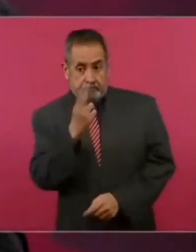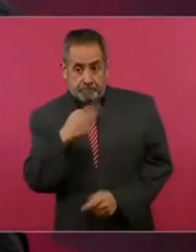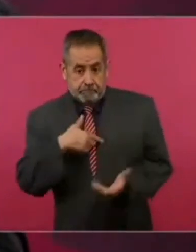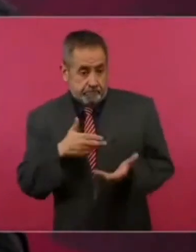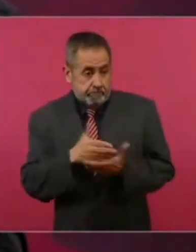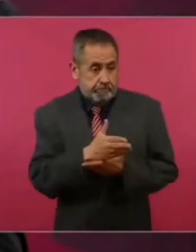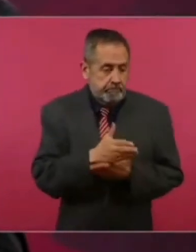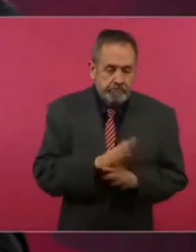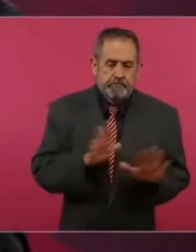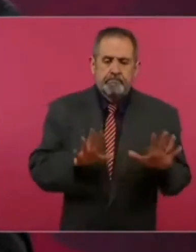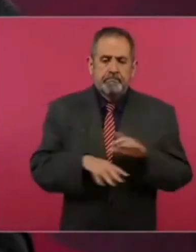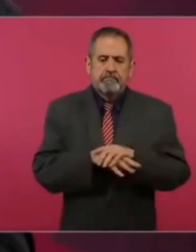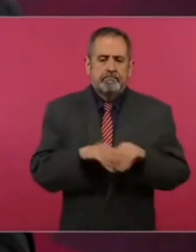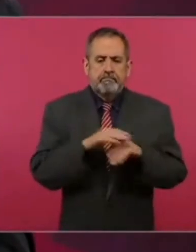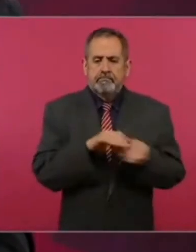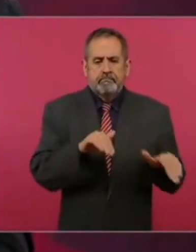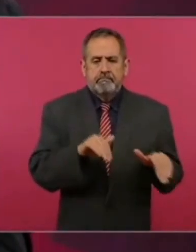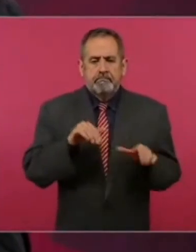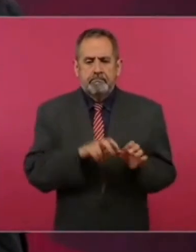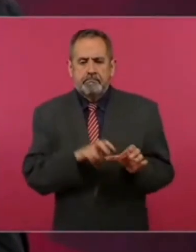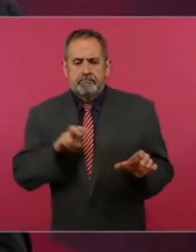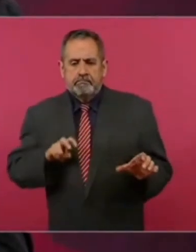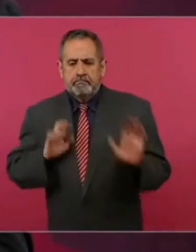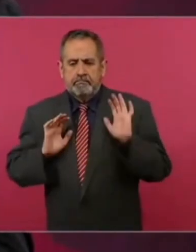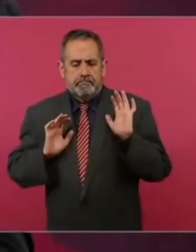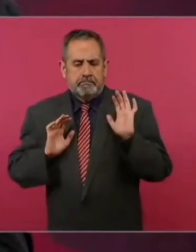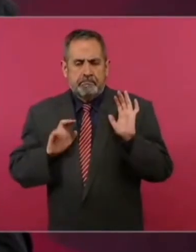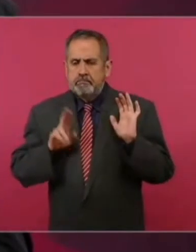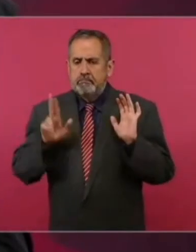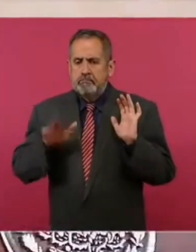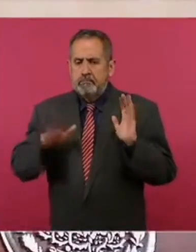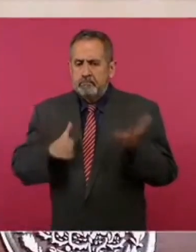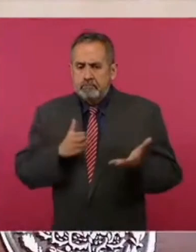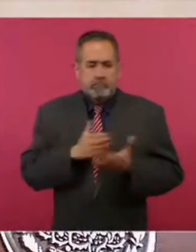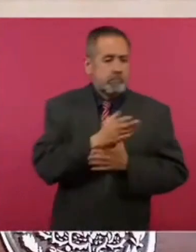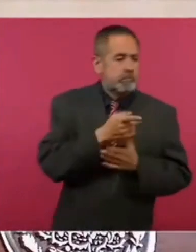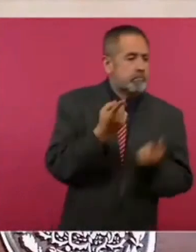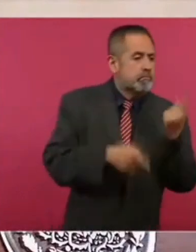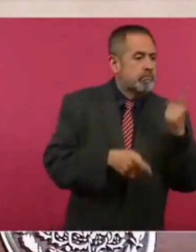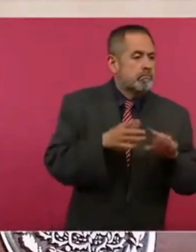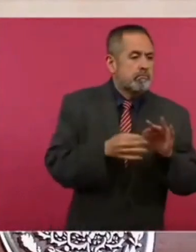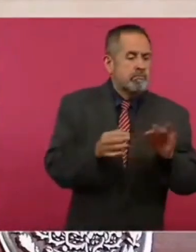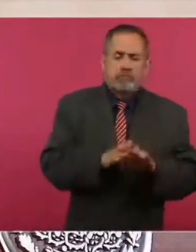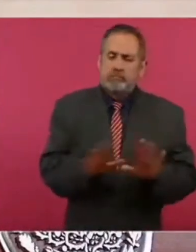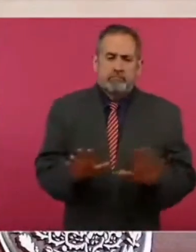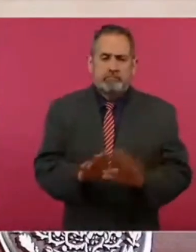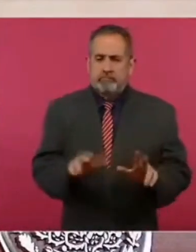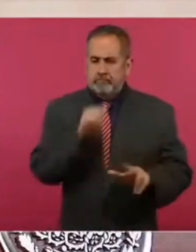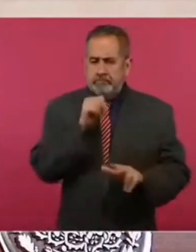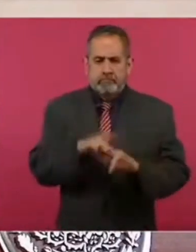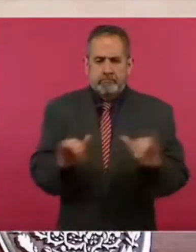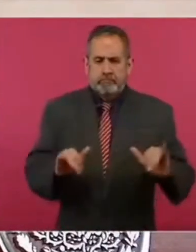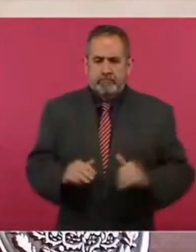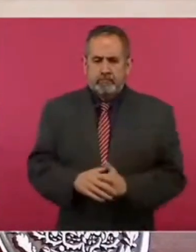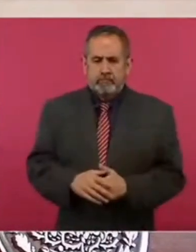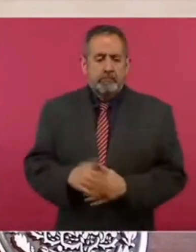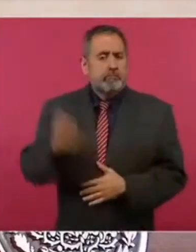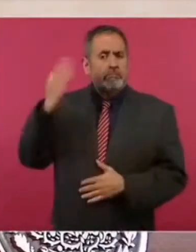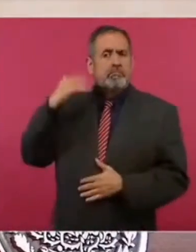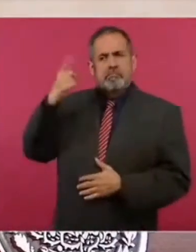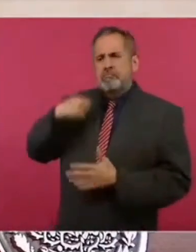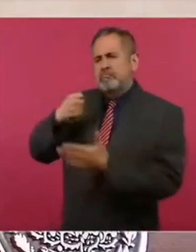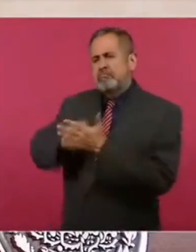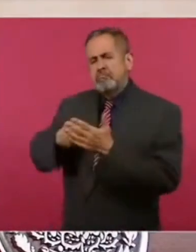Absolutamente. Nunca. Nosotros no nos metemos en nada. Nunca. Nosotros no nos metemos en nada. nada.